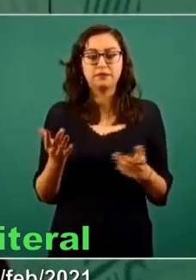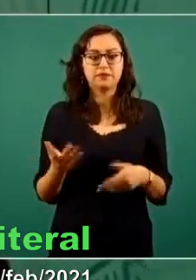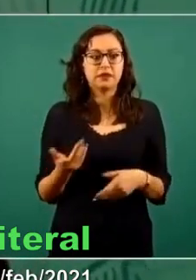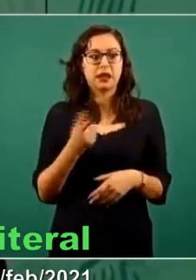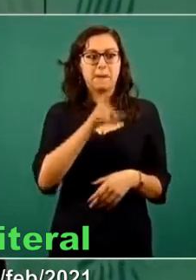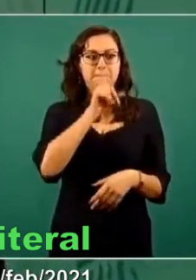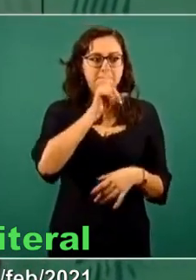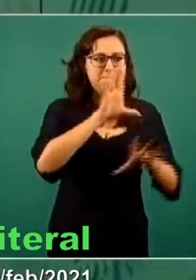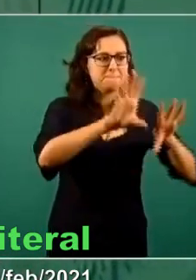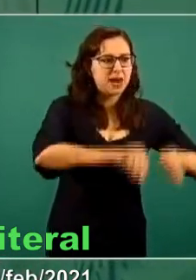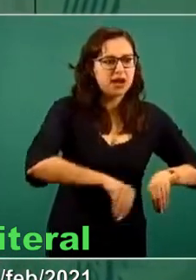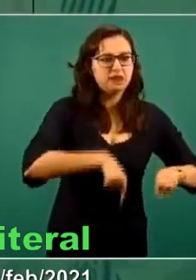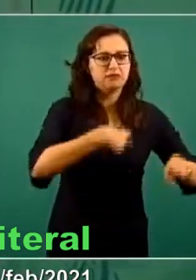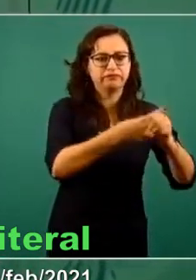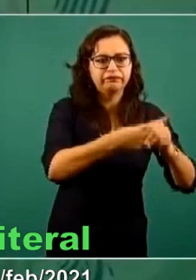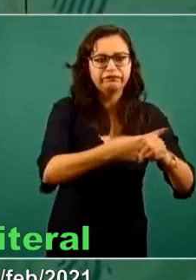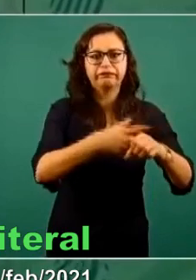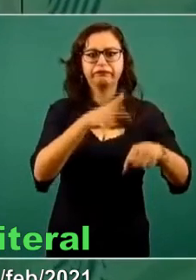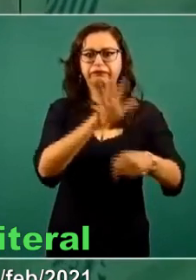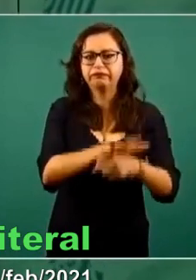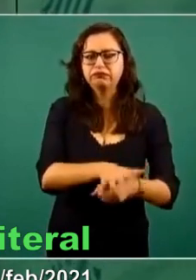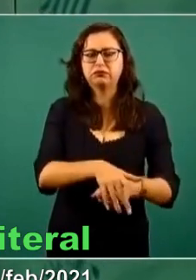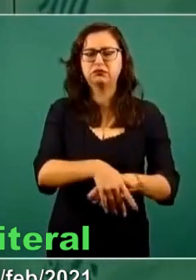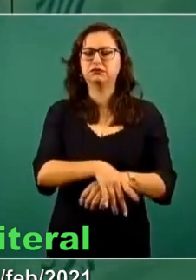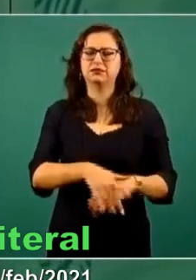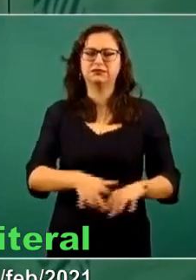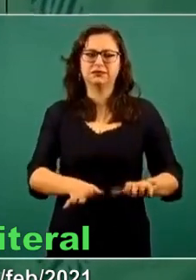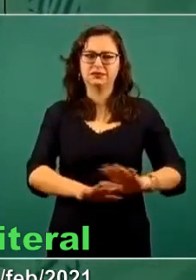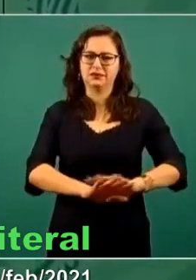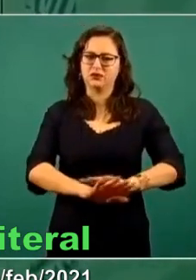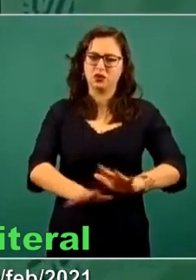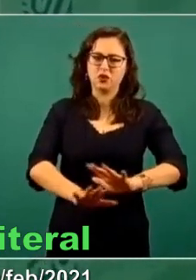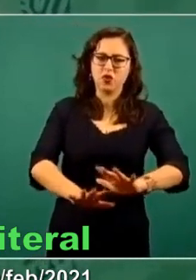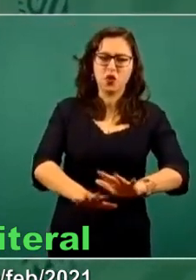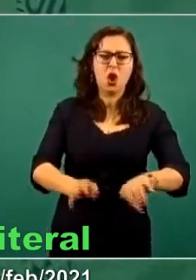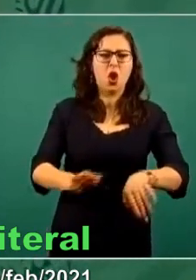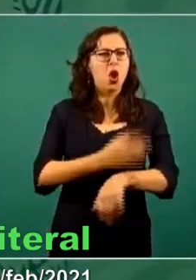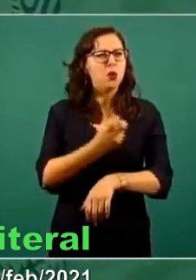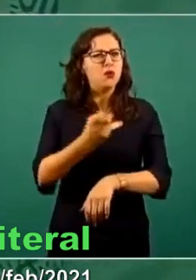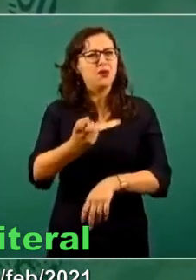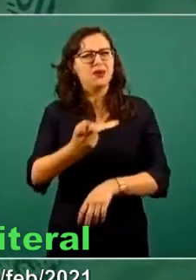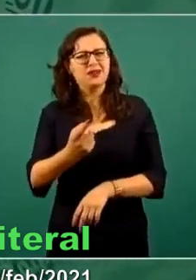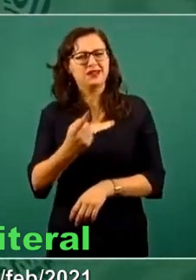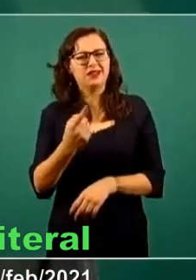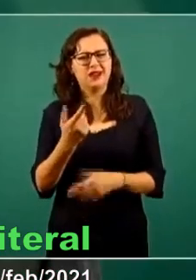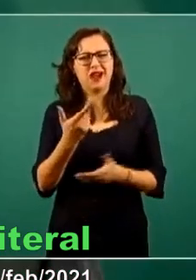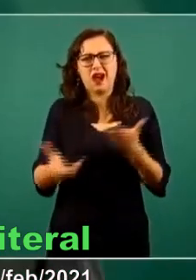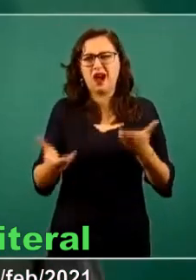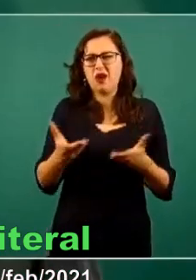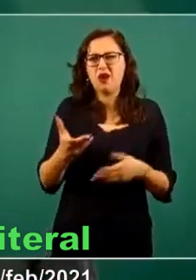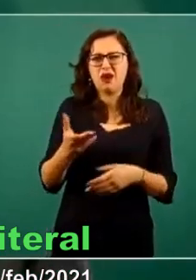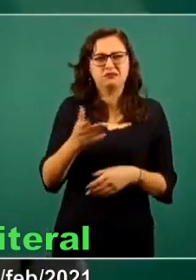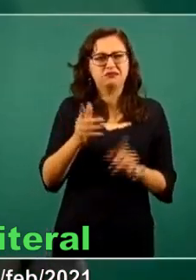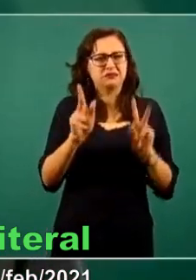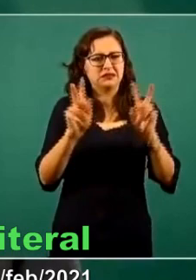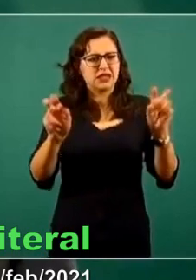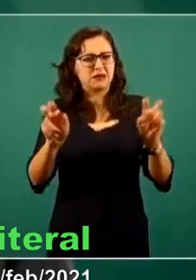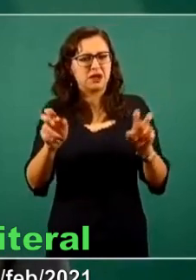de las redes sociales, no de las redes sociales, de las plataformas estas famosas,